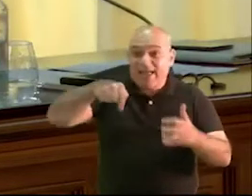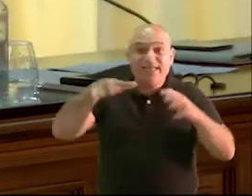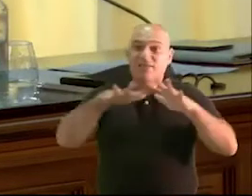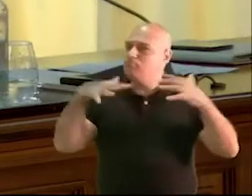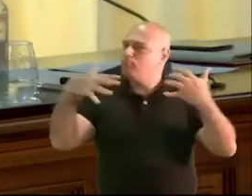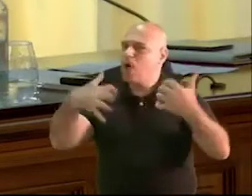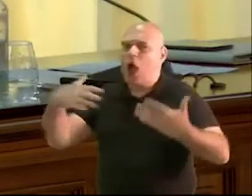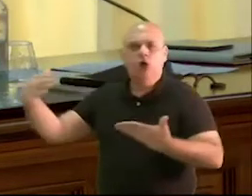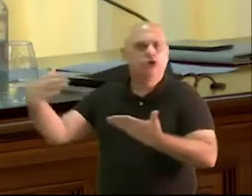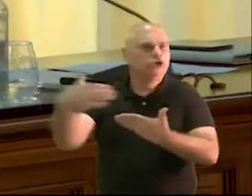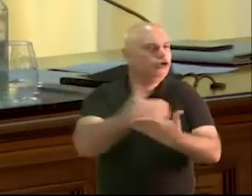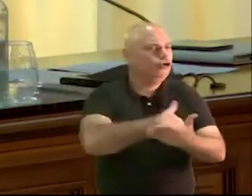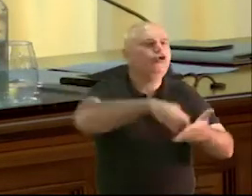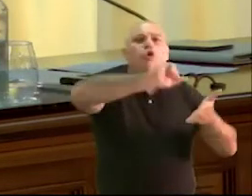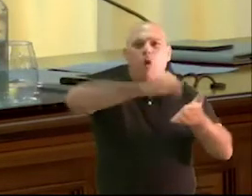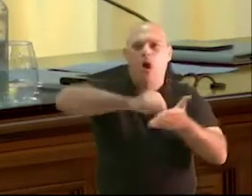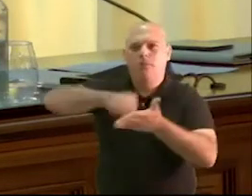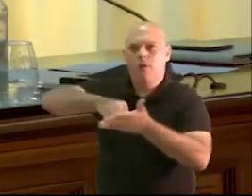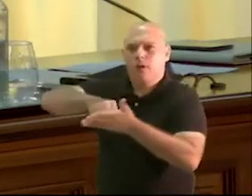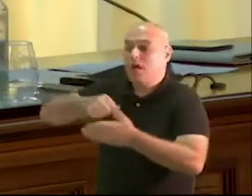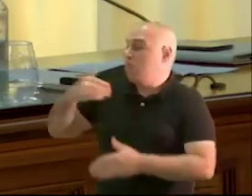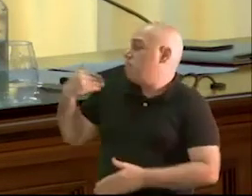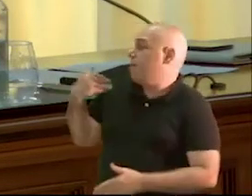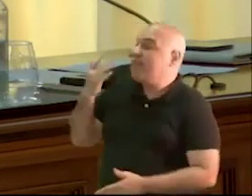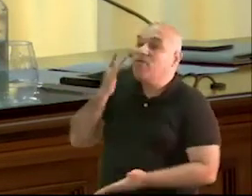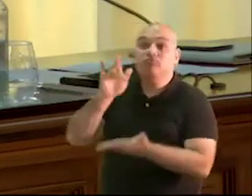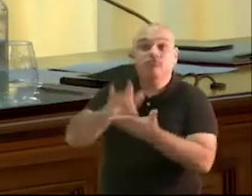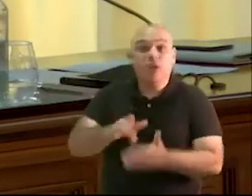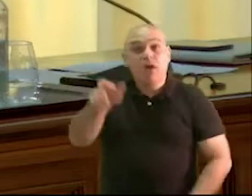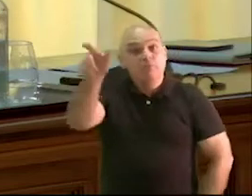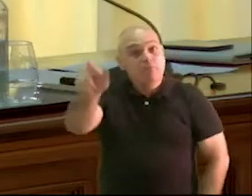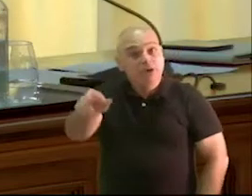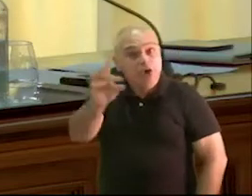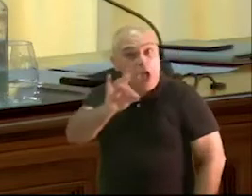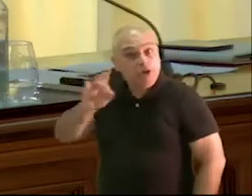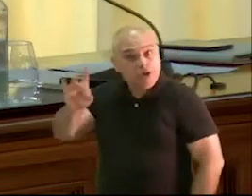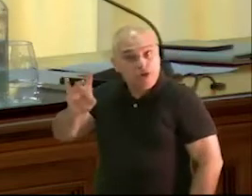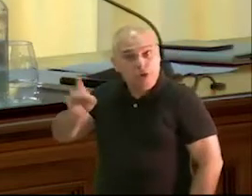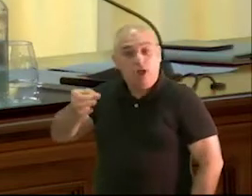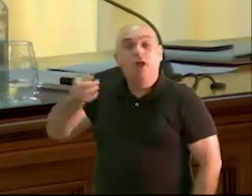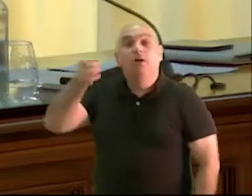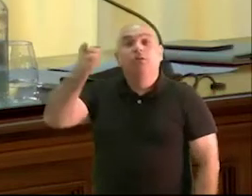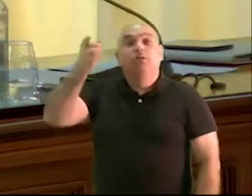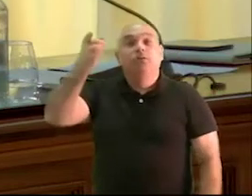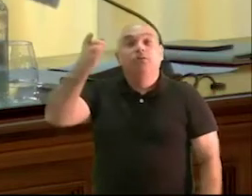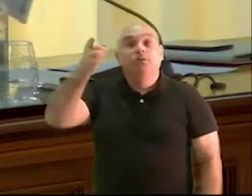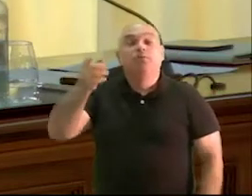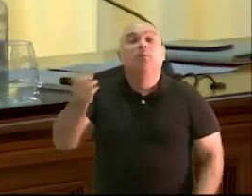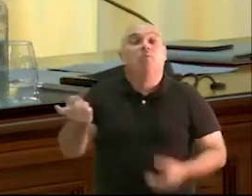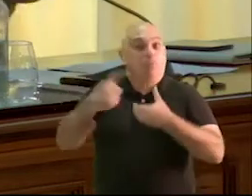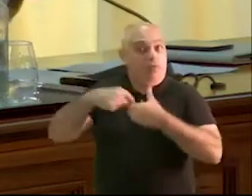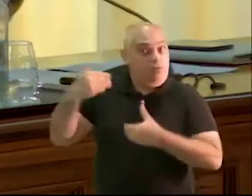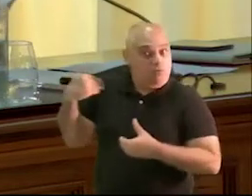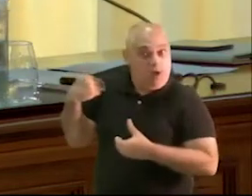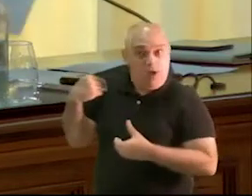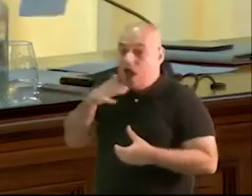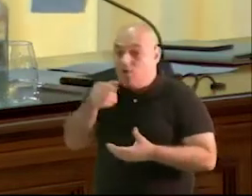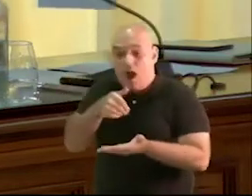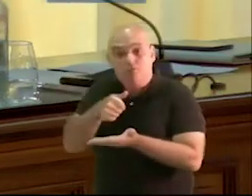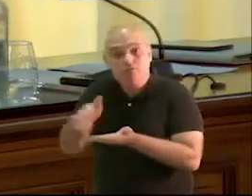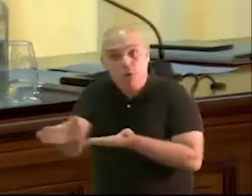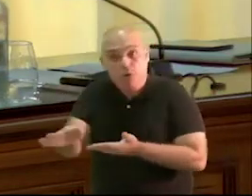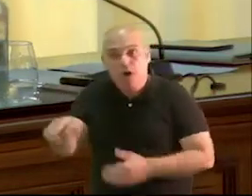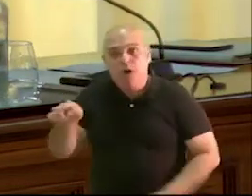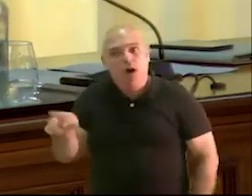y ese día el propio consejero expulsado de mi formación, de este caso, del grupo político de Coalición Canaria Partido Nacionalista Canario, sí se da